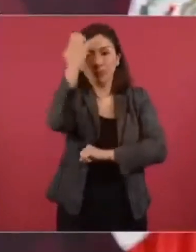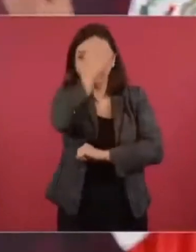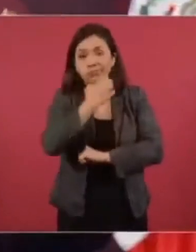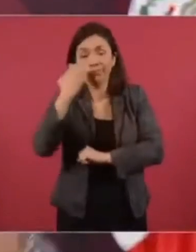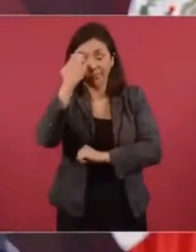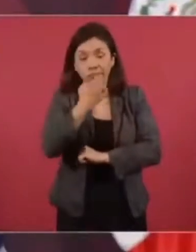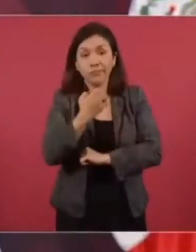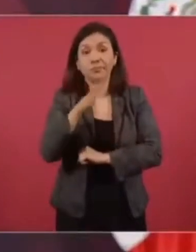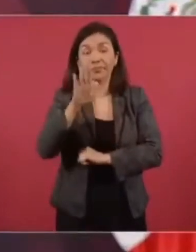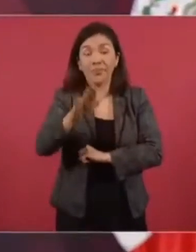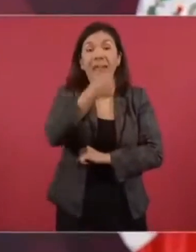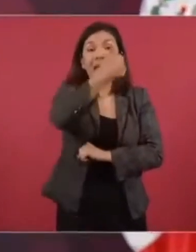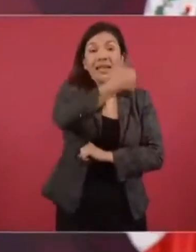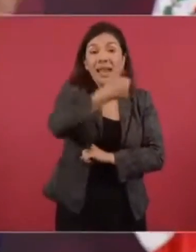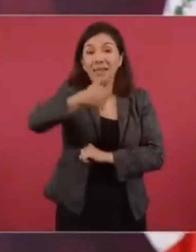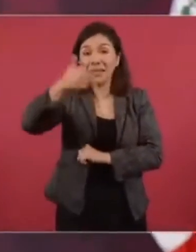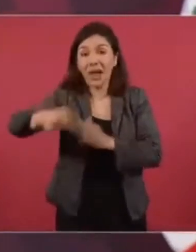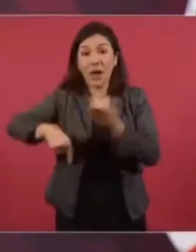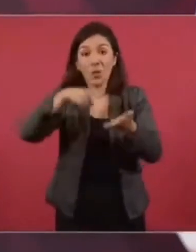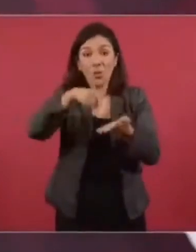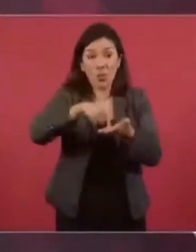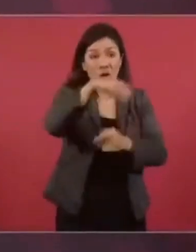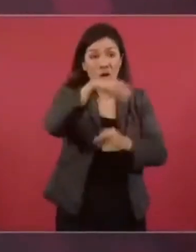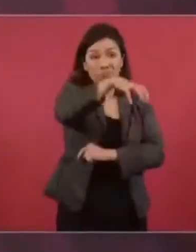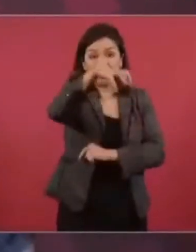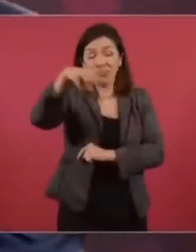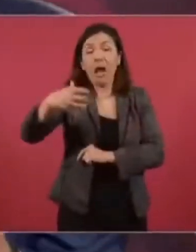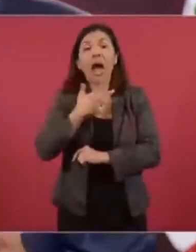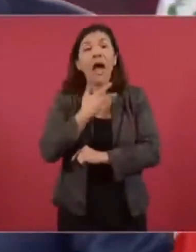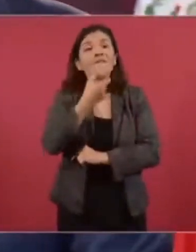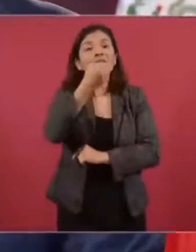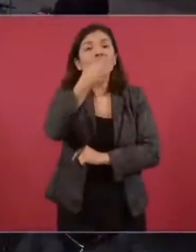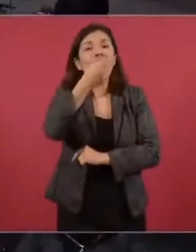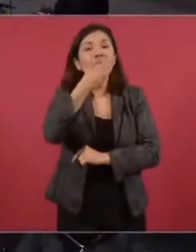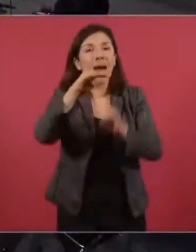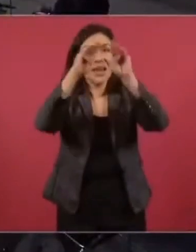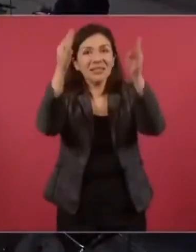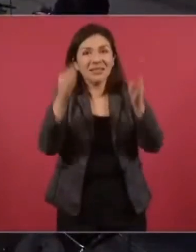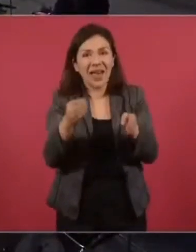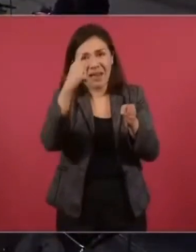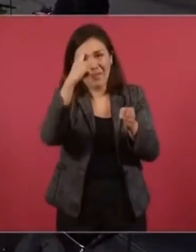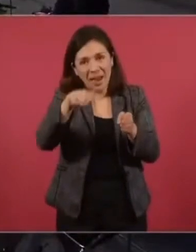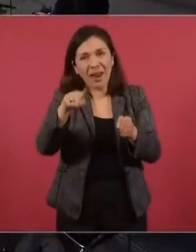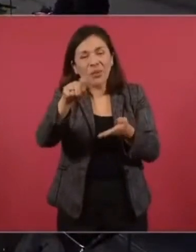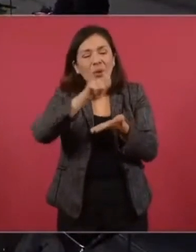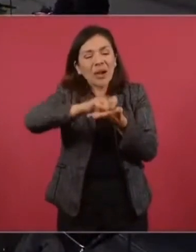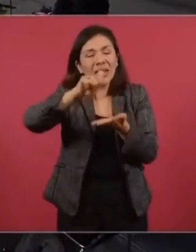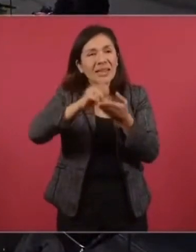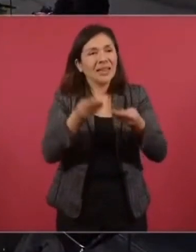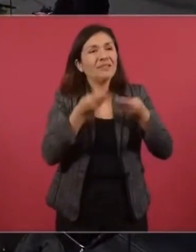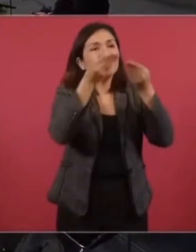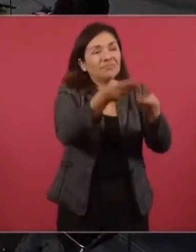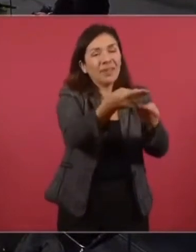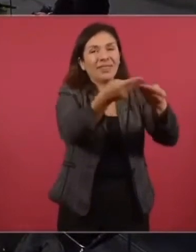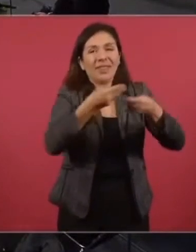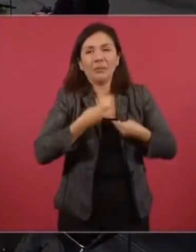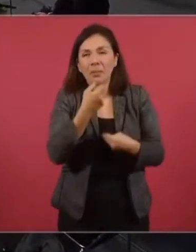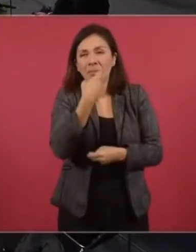unidad de estas, en casi todas, hay una farmacia, o hay un pequeño almacén